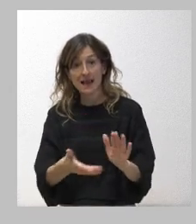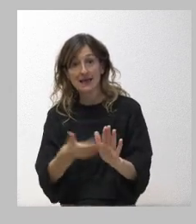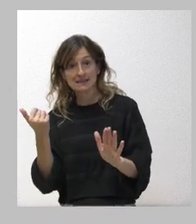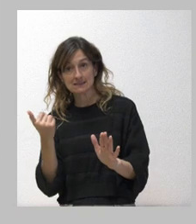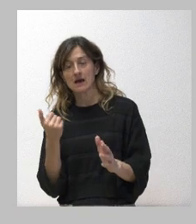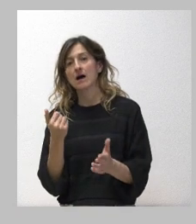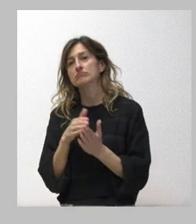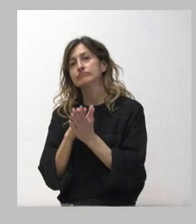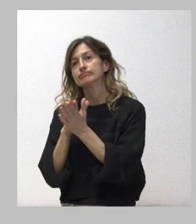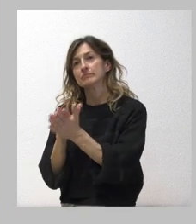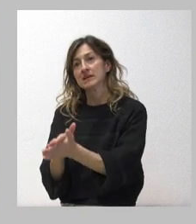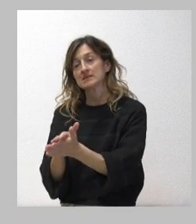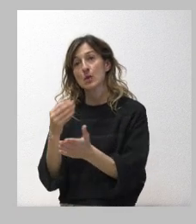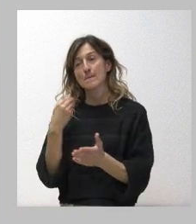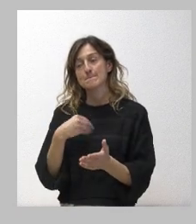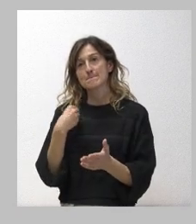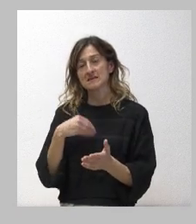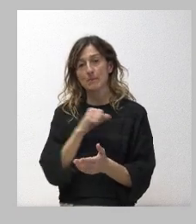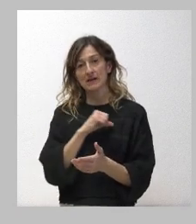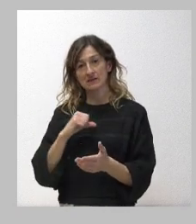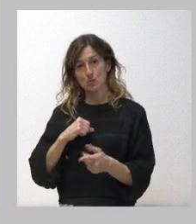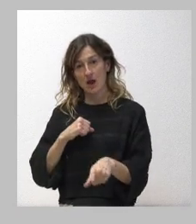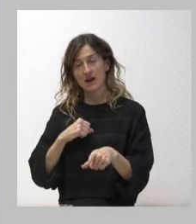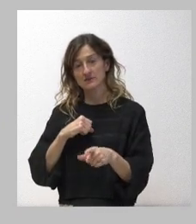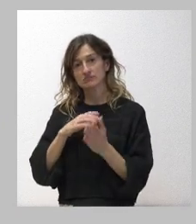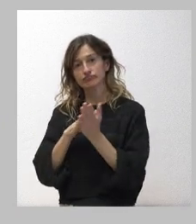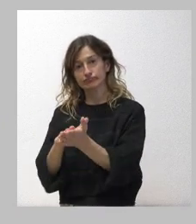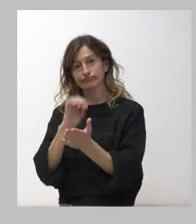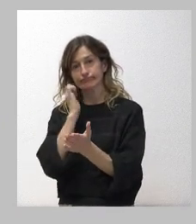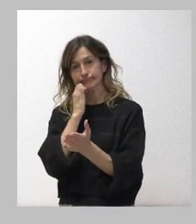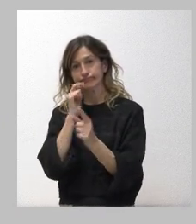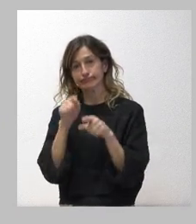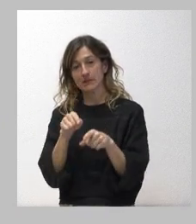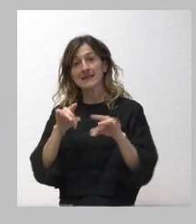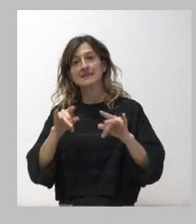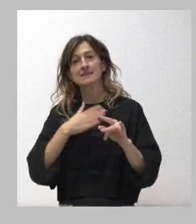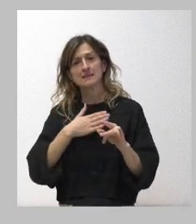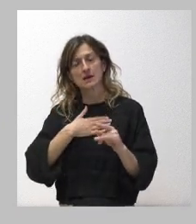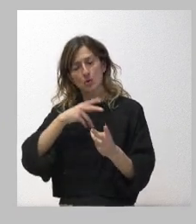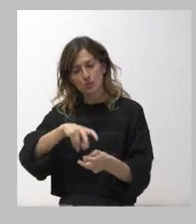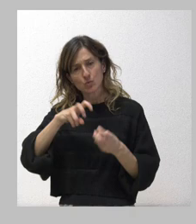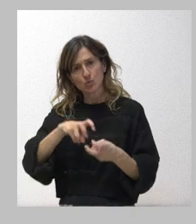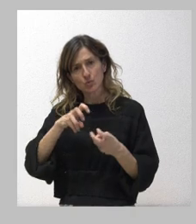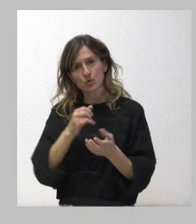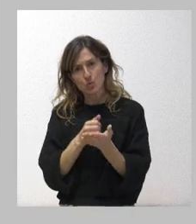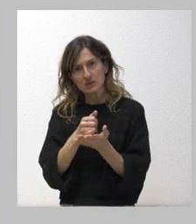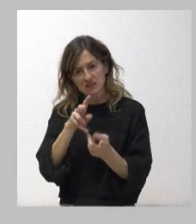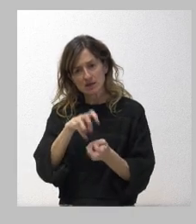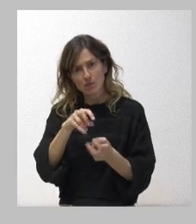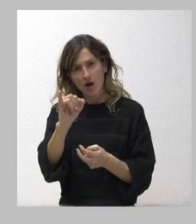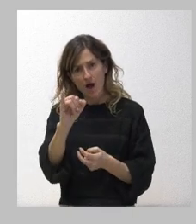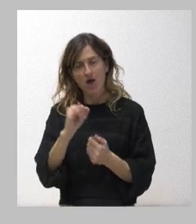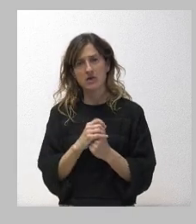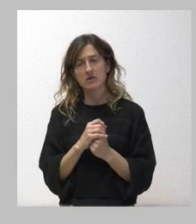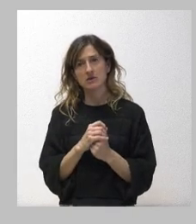precisamente, en los particulares han presentado esas alegaciones, que son terrenos en los que se está cultivando ahora mismo y donde se va